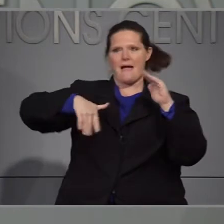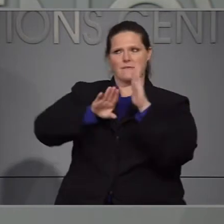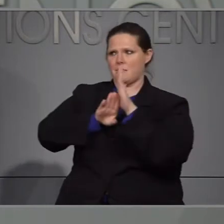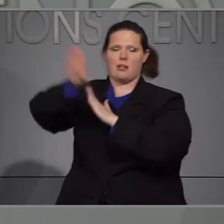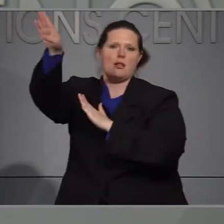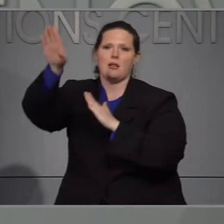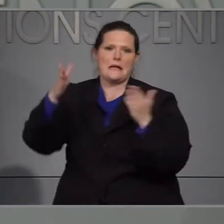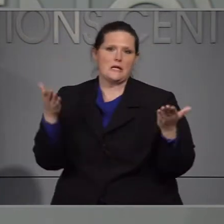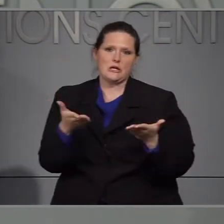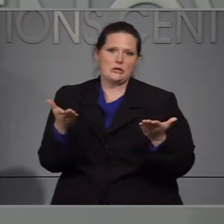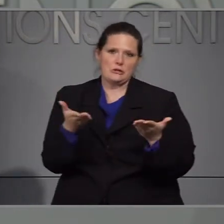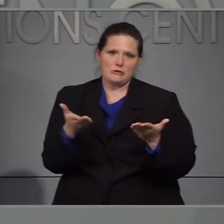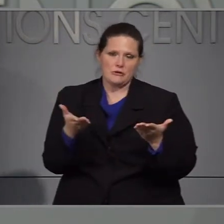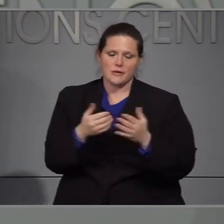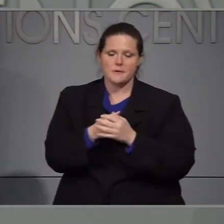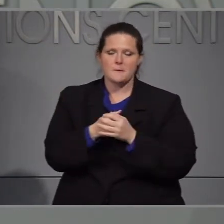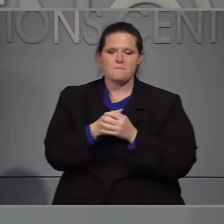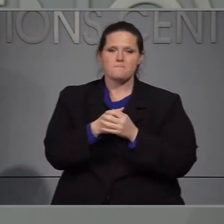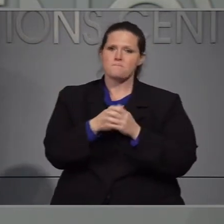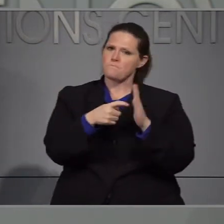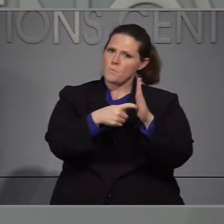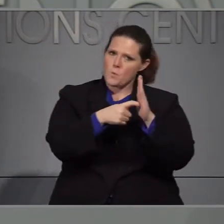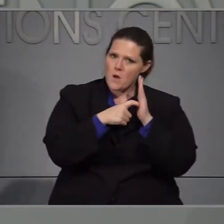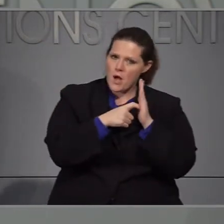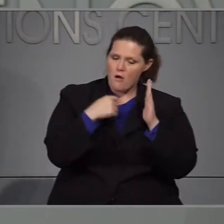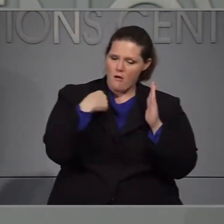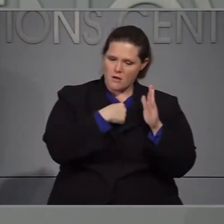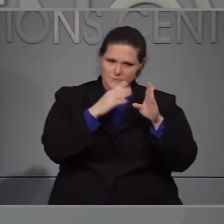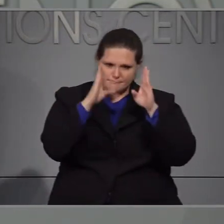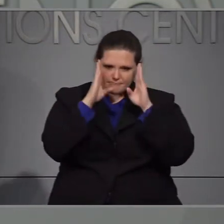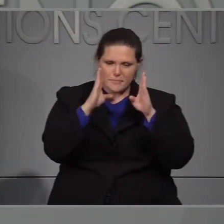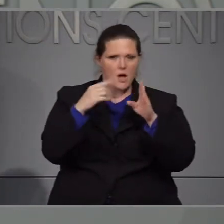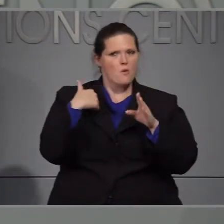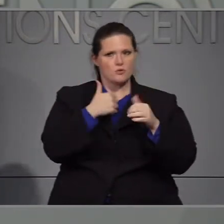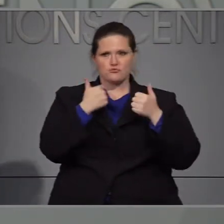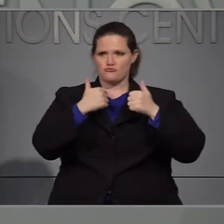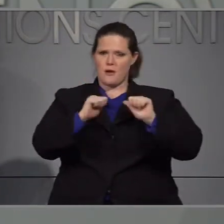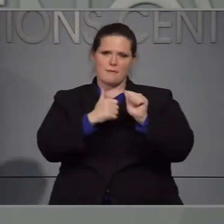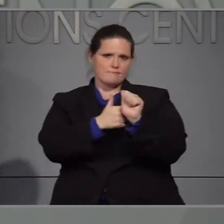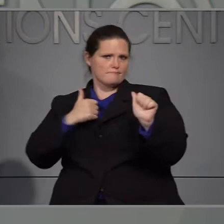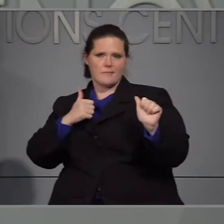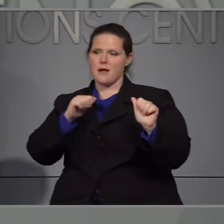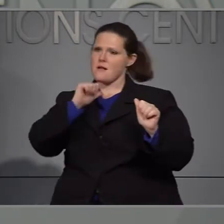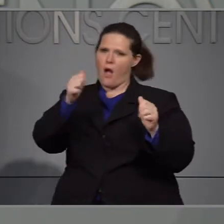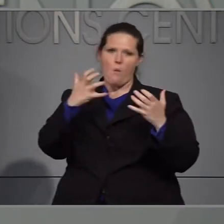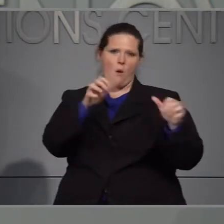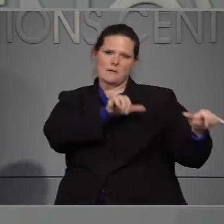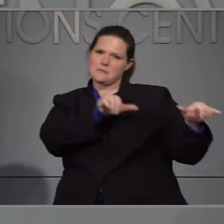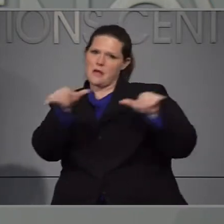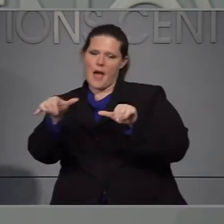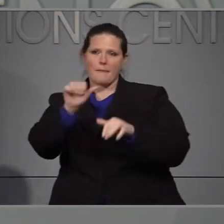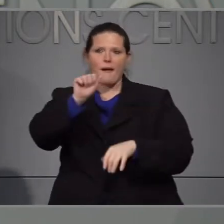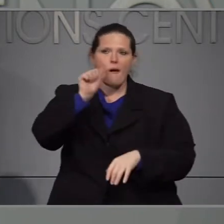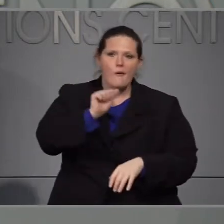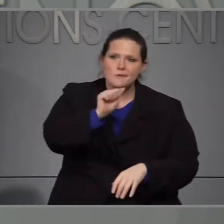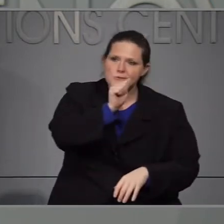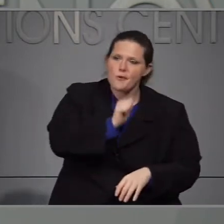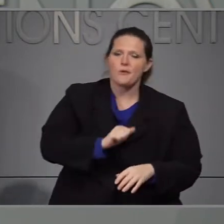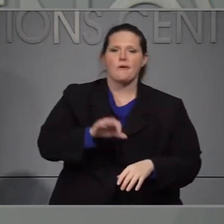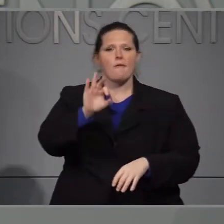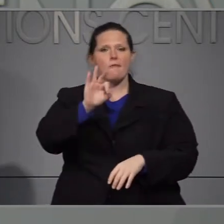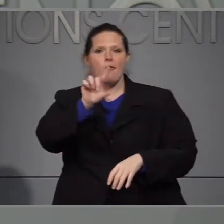No estamos sirviendo podemos y debemos evitar la situación que tienes Arizona o Florida. El